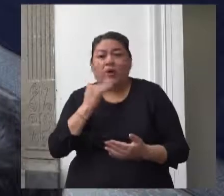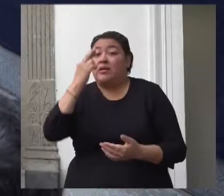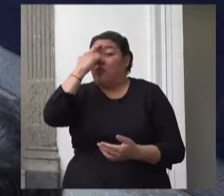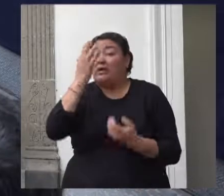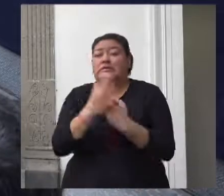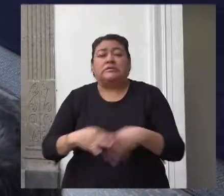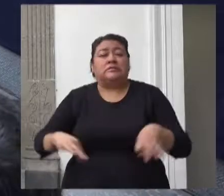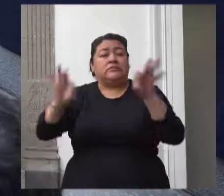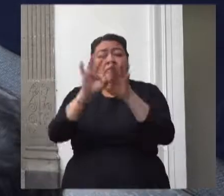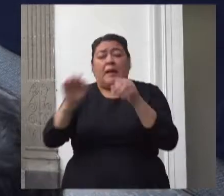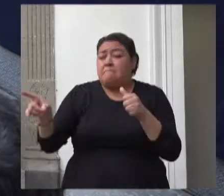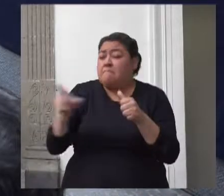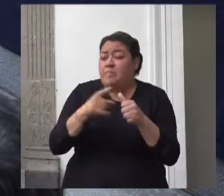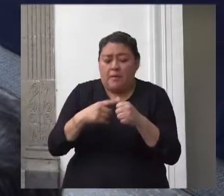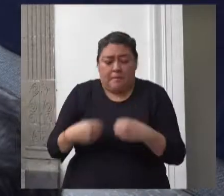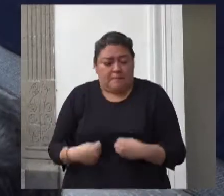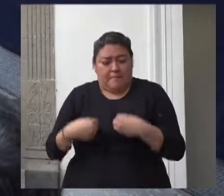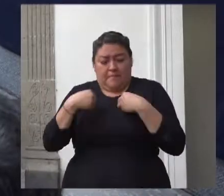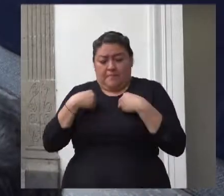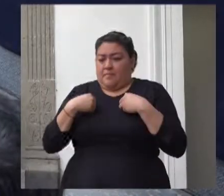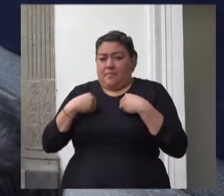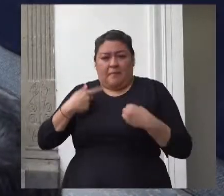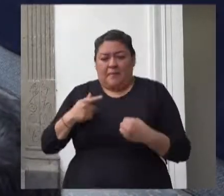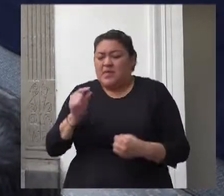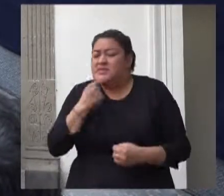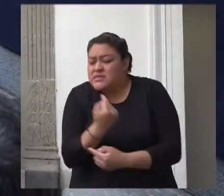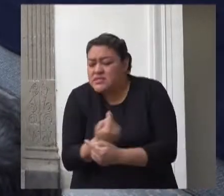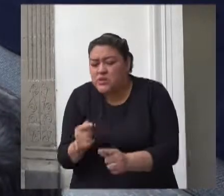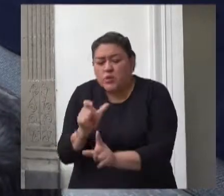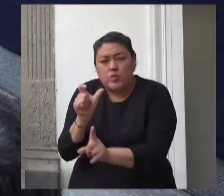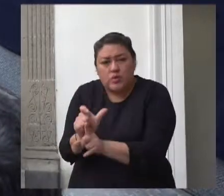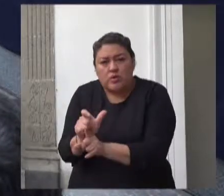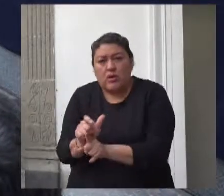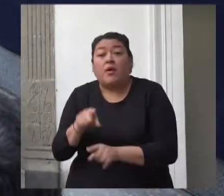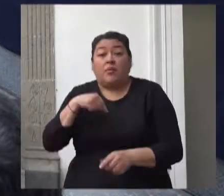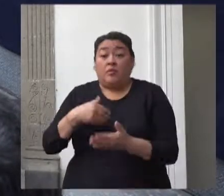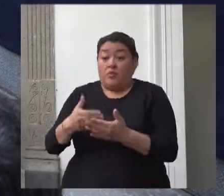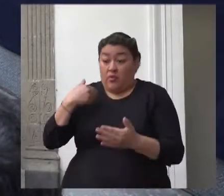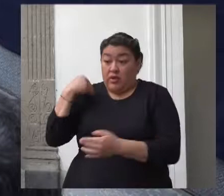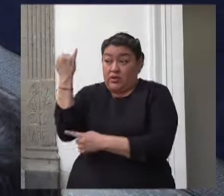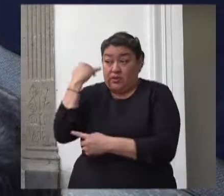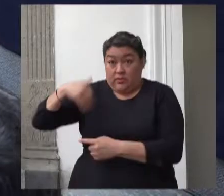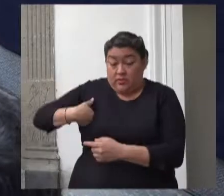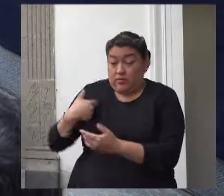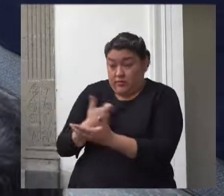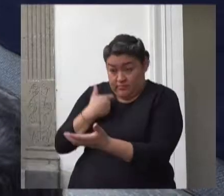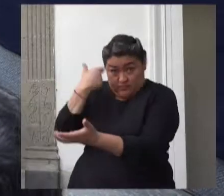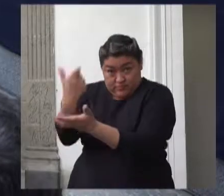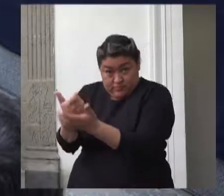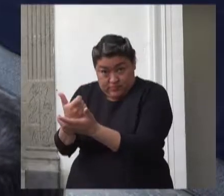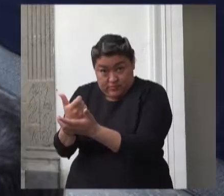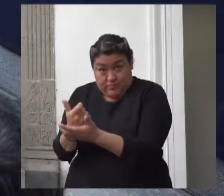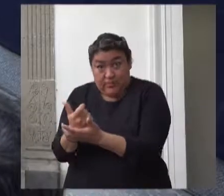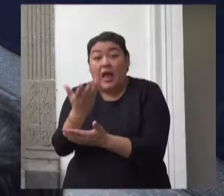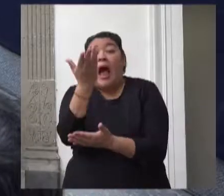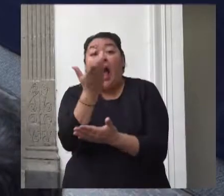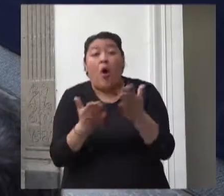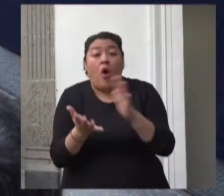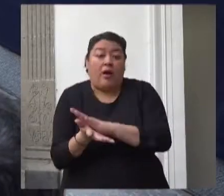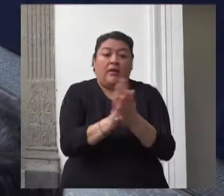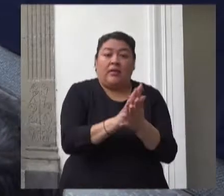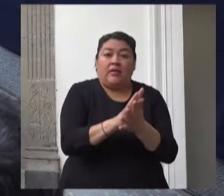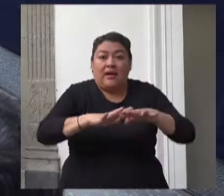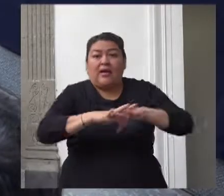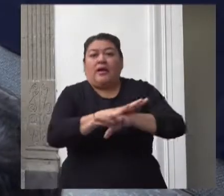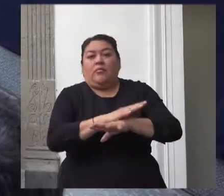modalidad de transferencias monetarias directas a las madres y padres beneficiarios del programa de apoyo al bienestar